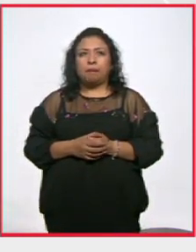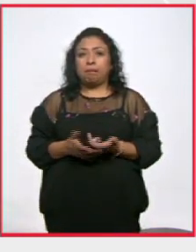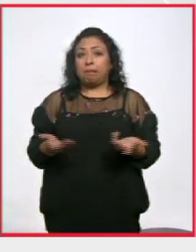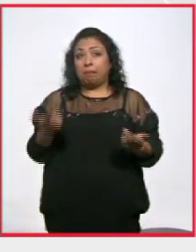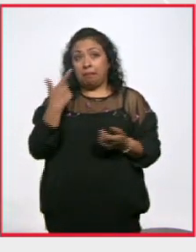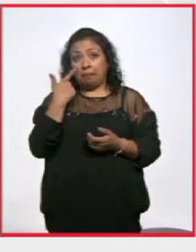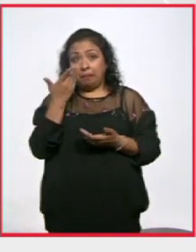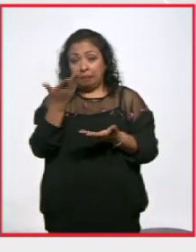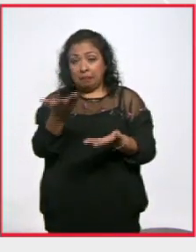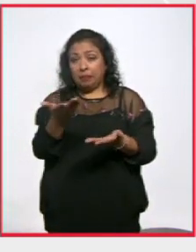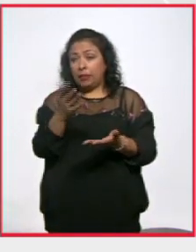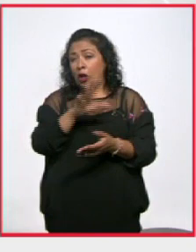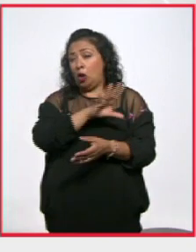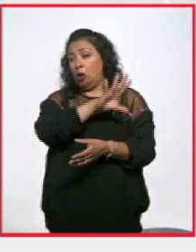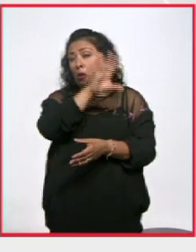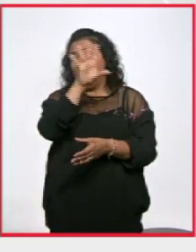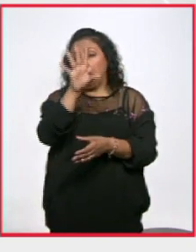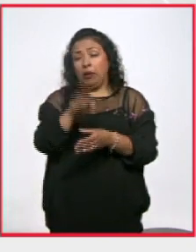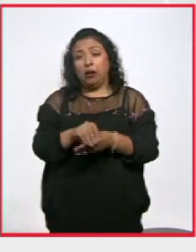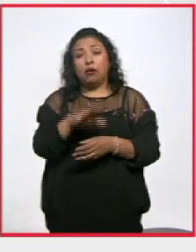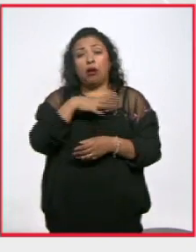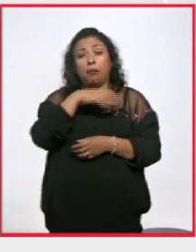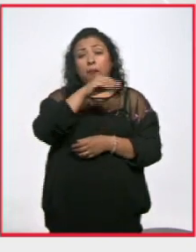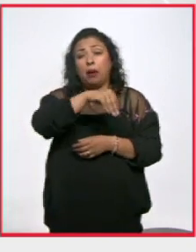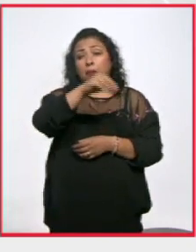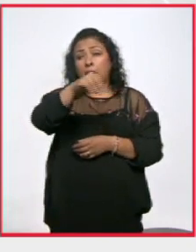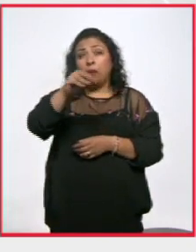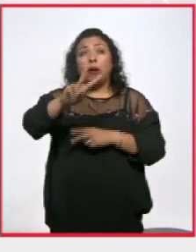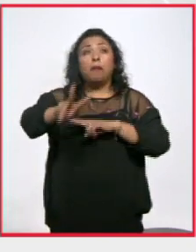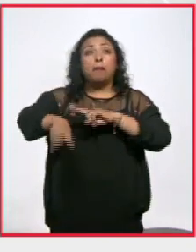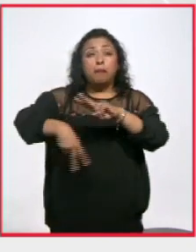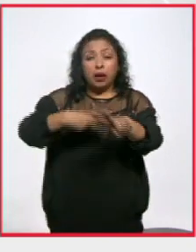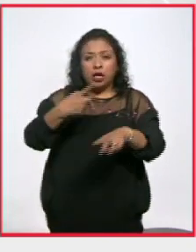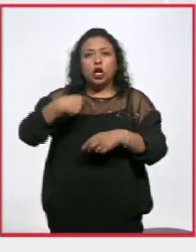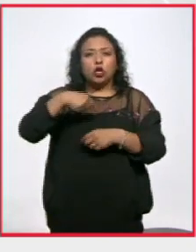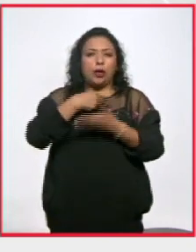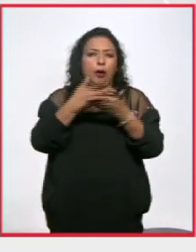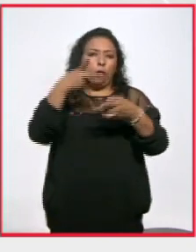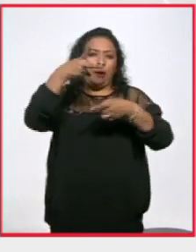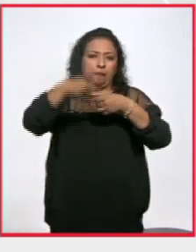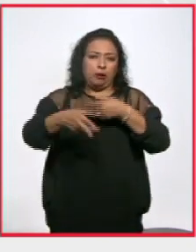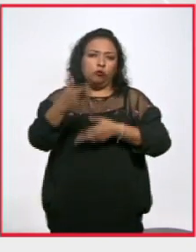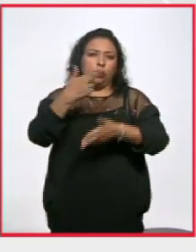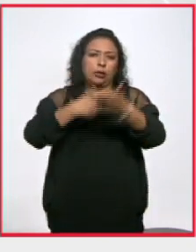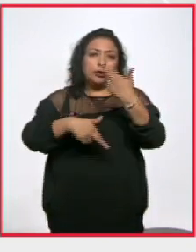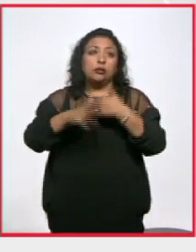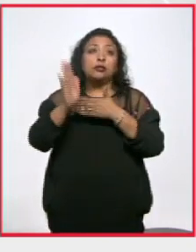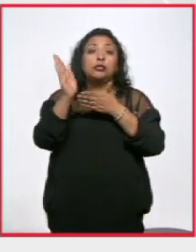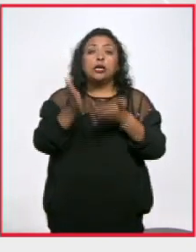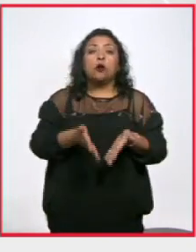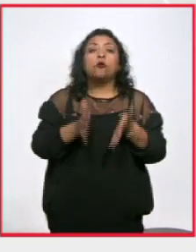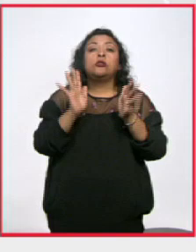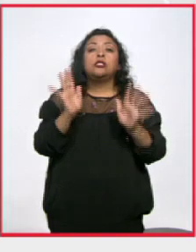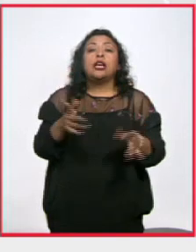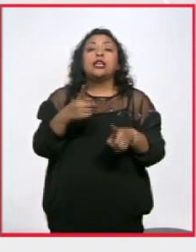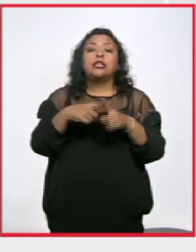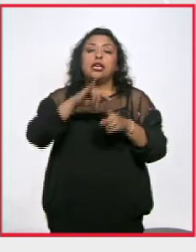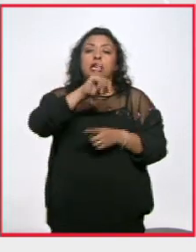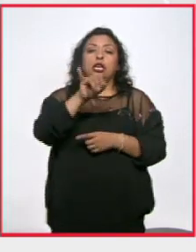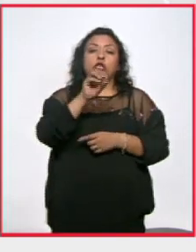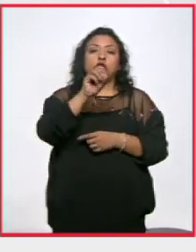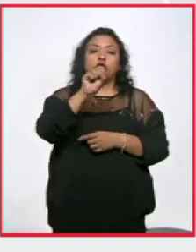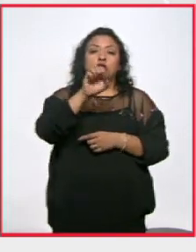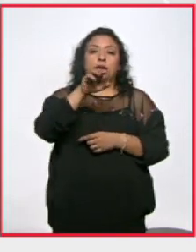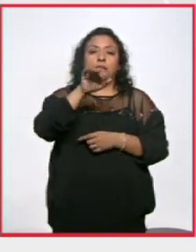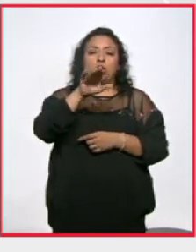Pues ahí lo tienen, viene con todo ambulante, hay que darse una vuelta. Nosotros vamos a una pausa pero regresamos porque ya está aquí en el estudio José Manuel Carbioto